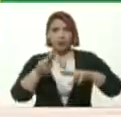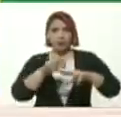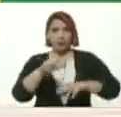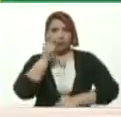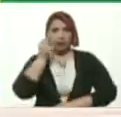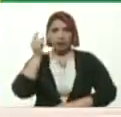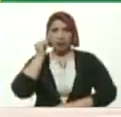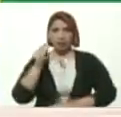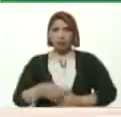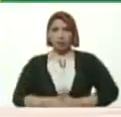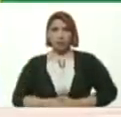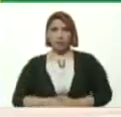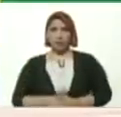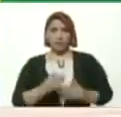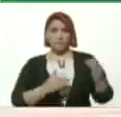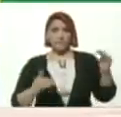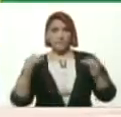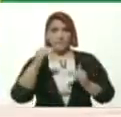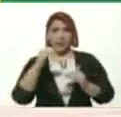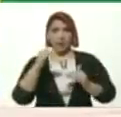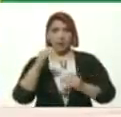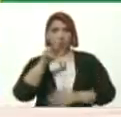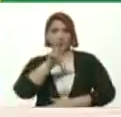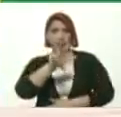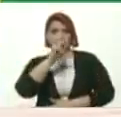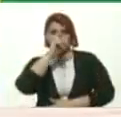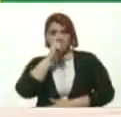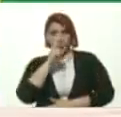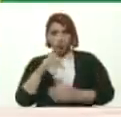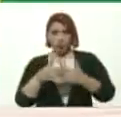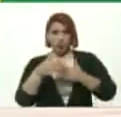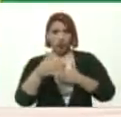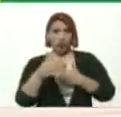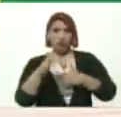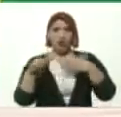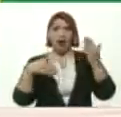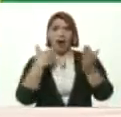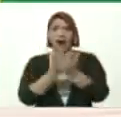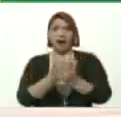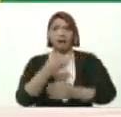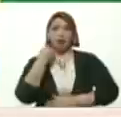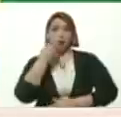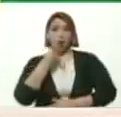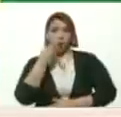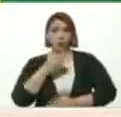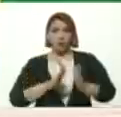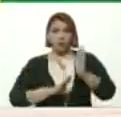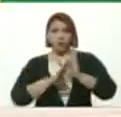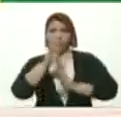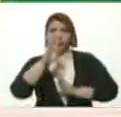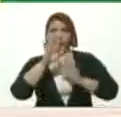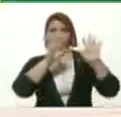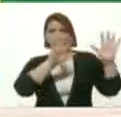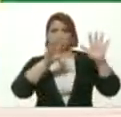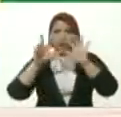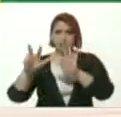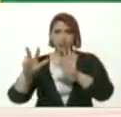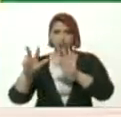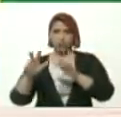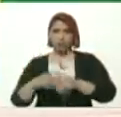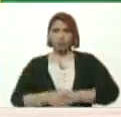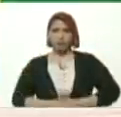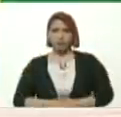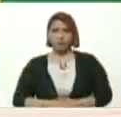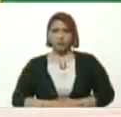niñas Mayores de 3 años En adelante Hasta jóvenes Crecientes De 18 años